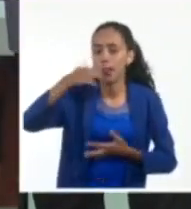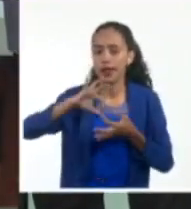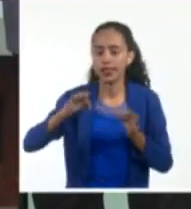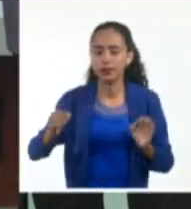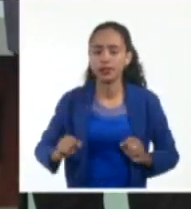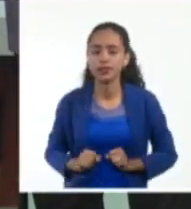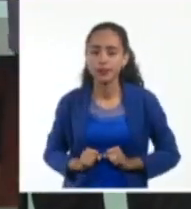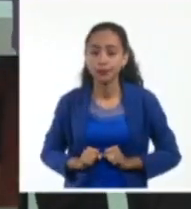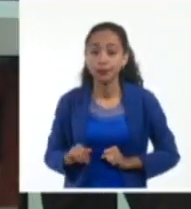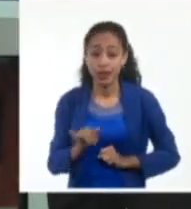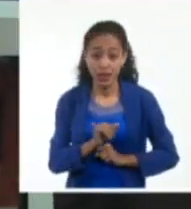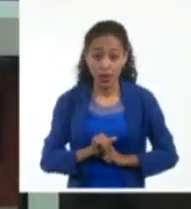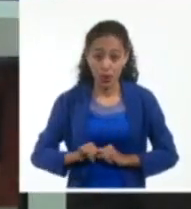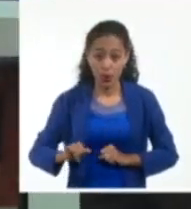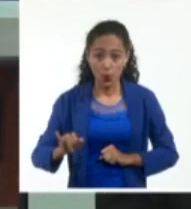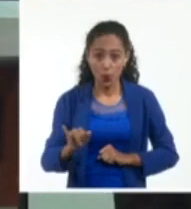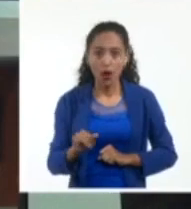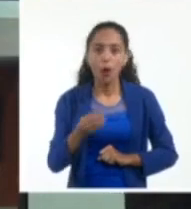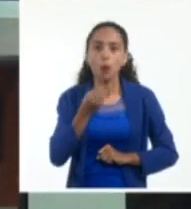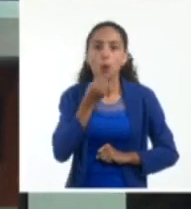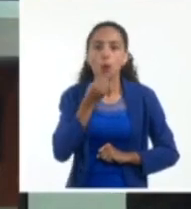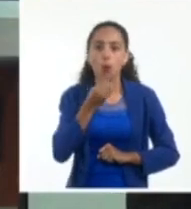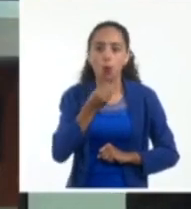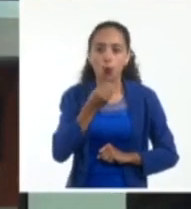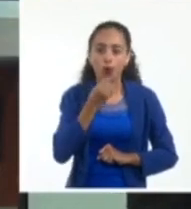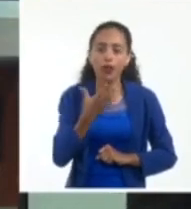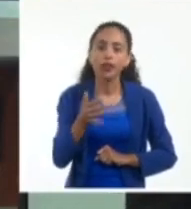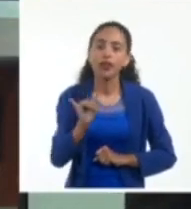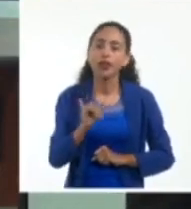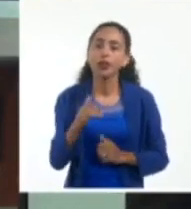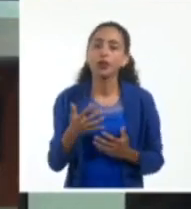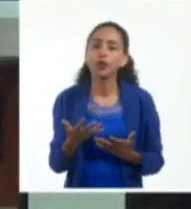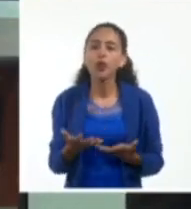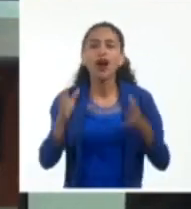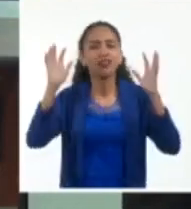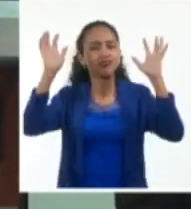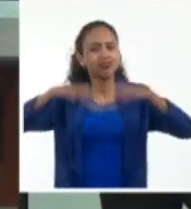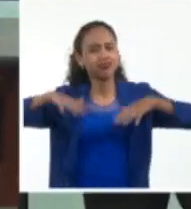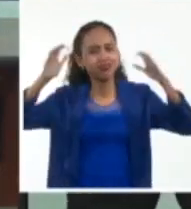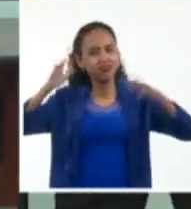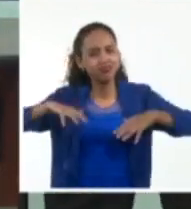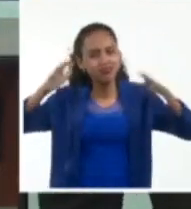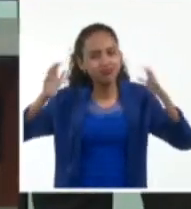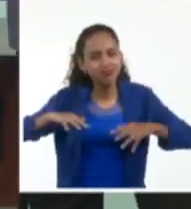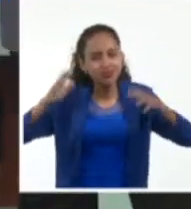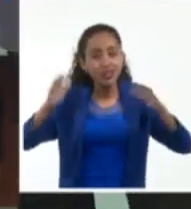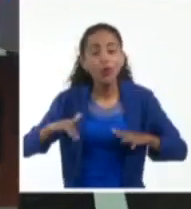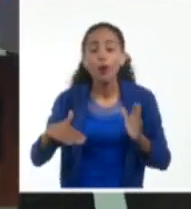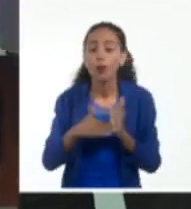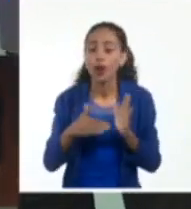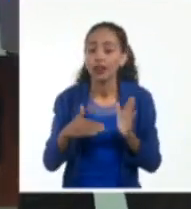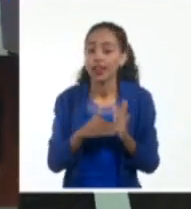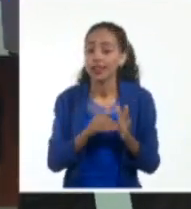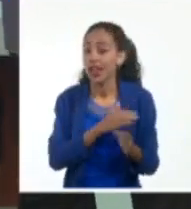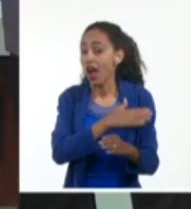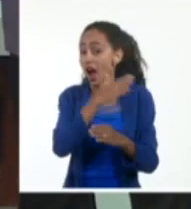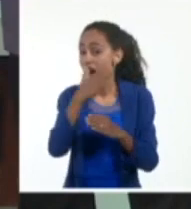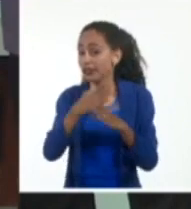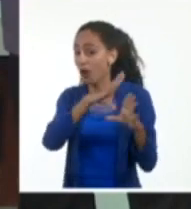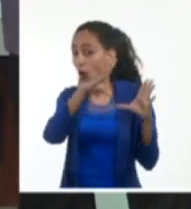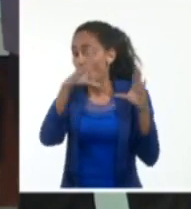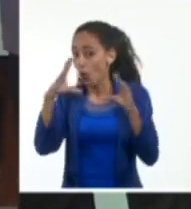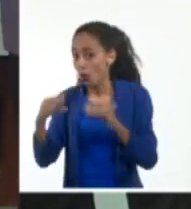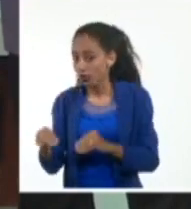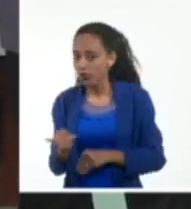exterior del sistema pudiera estar provocando también lluvias durante la tarde y hasta el anochecer en el